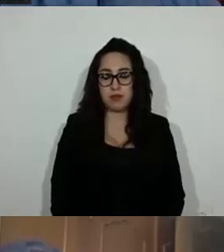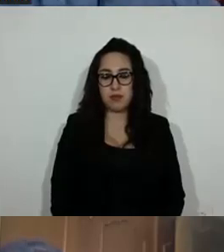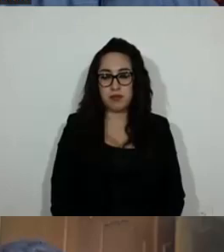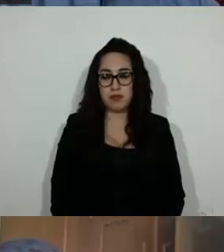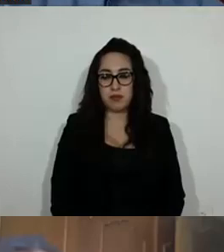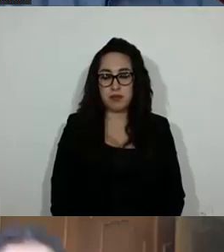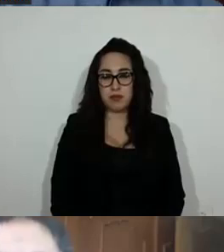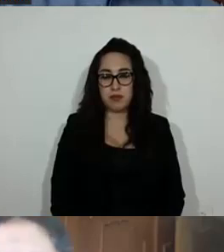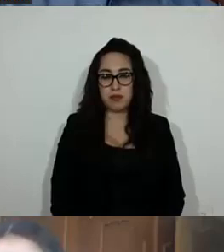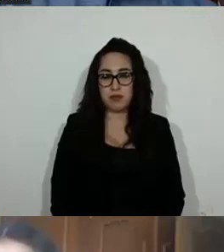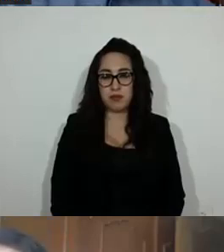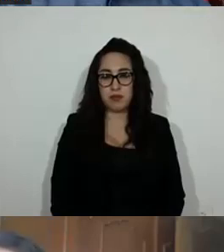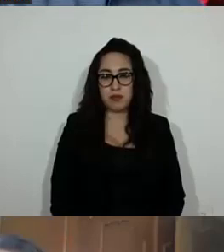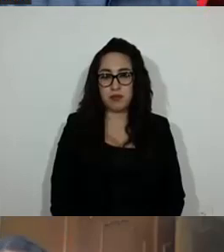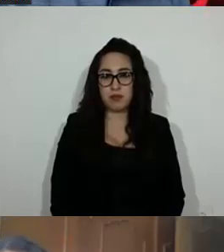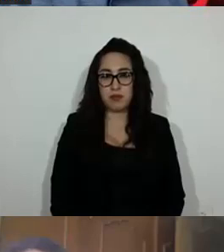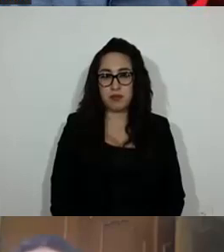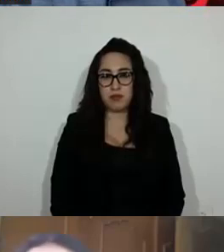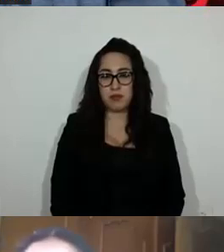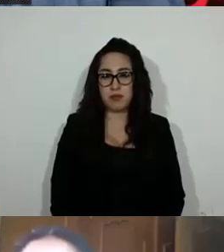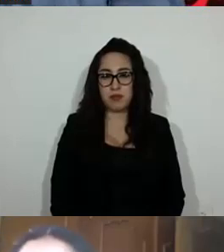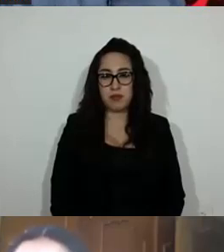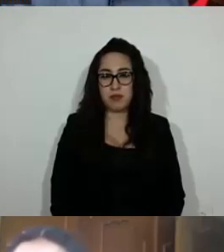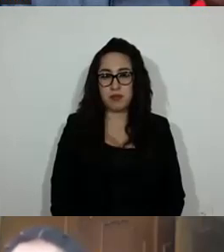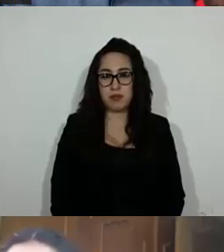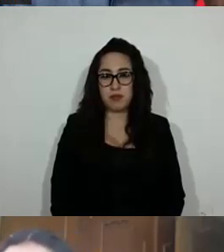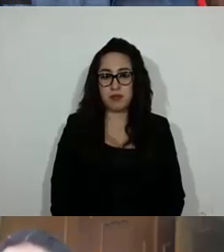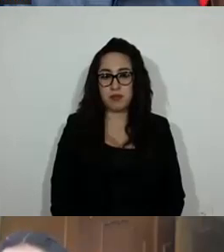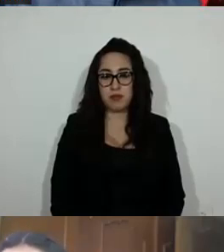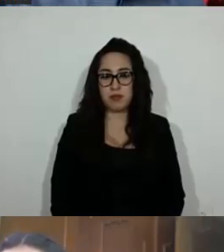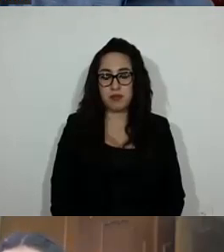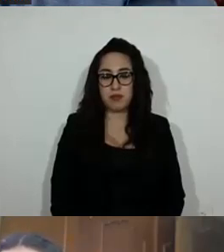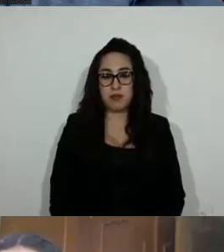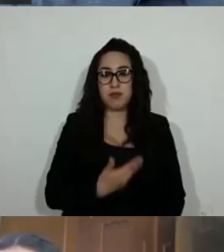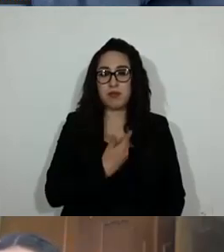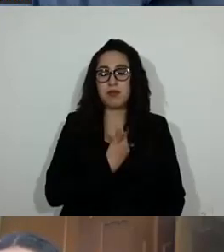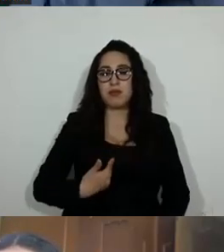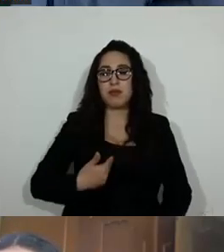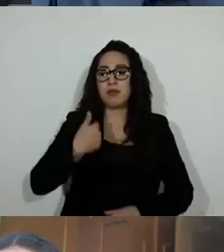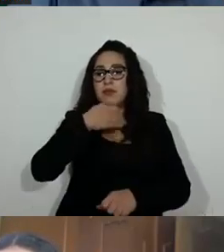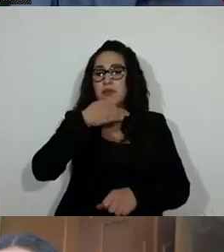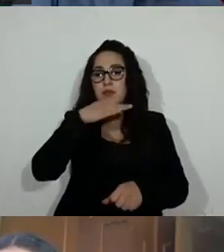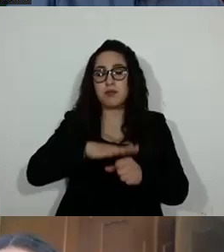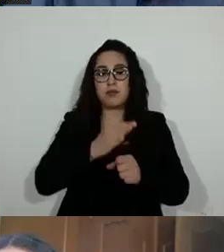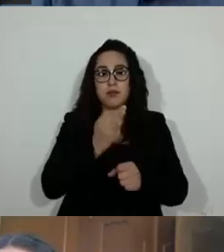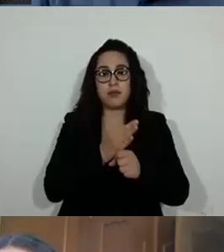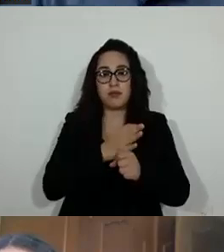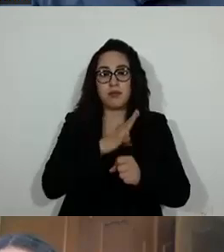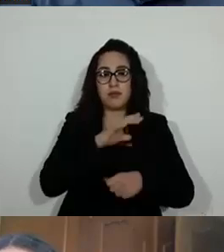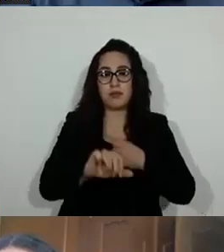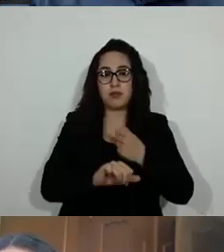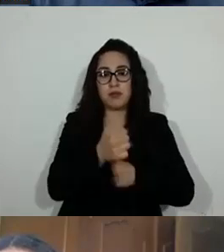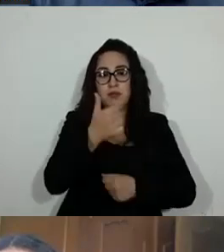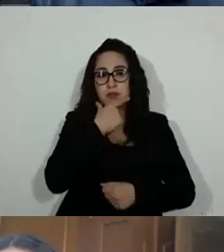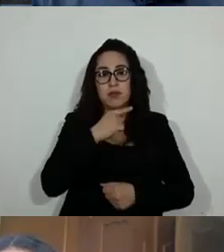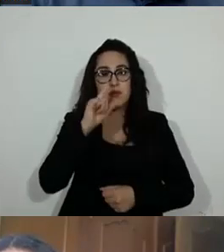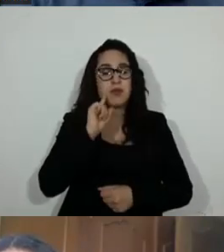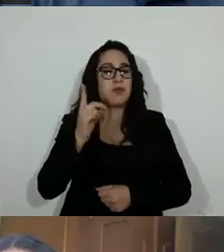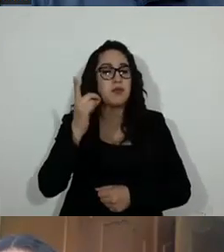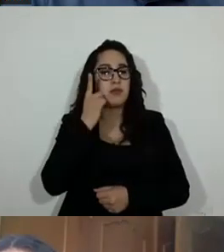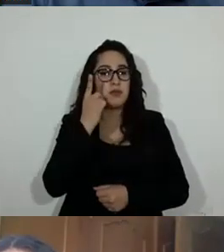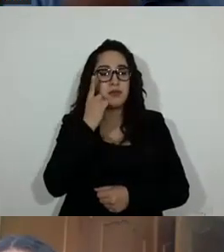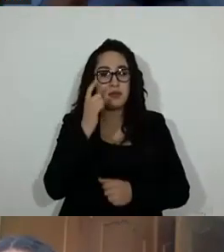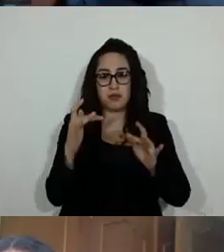Diputado presidente, le informo que contamos con una asistencia de once compañeras diputadas y diputados,